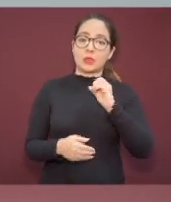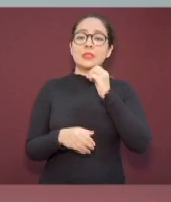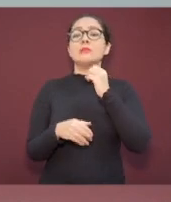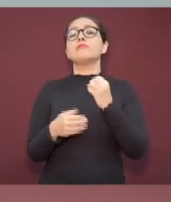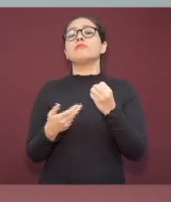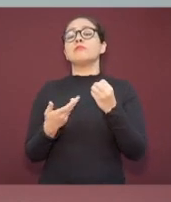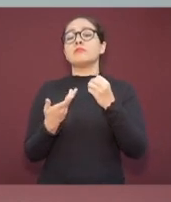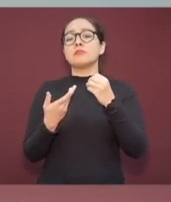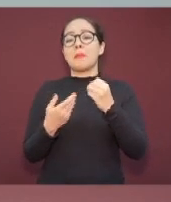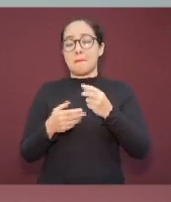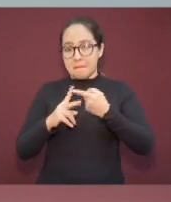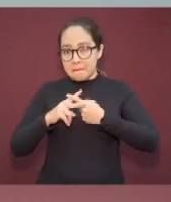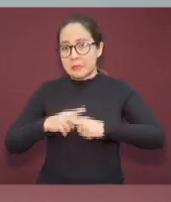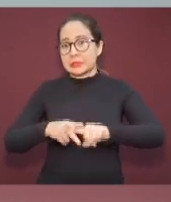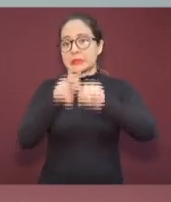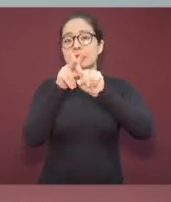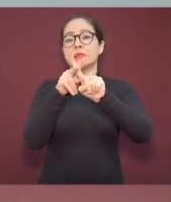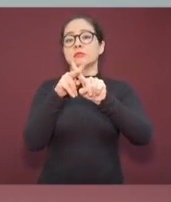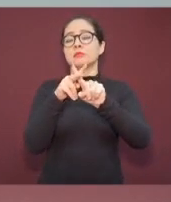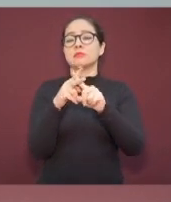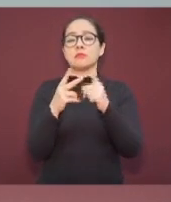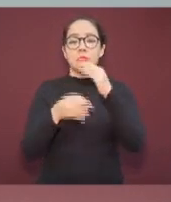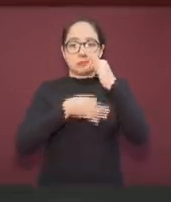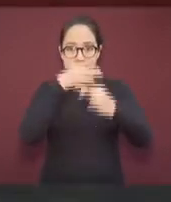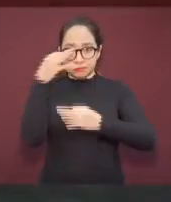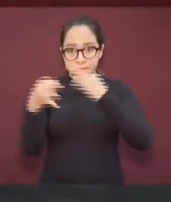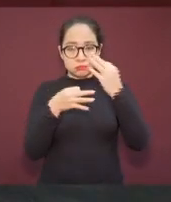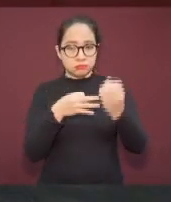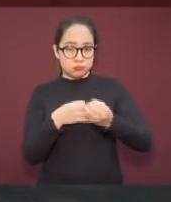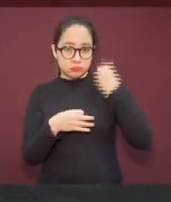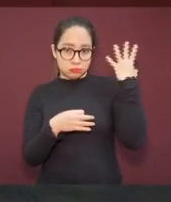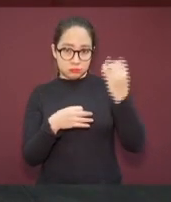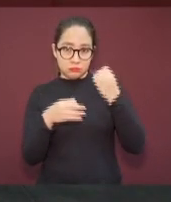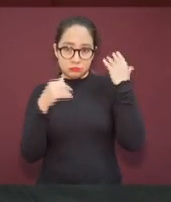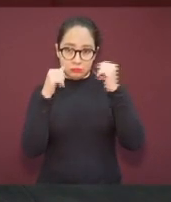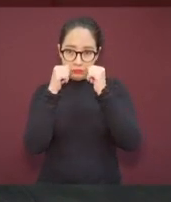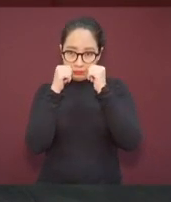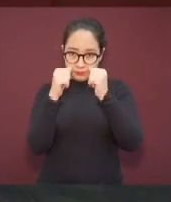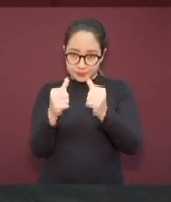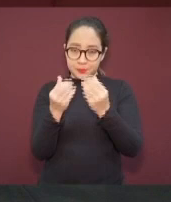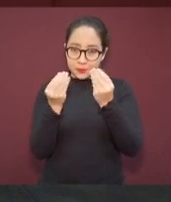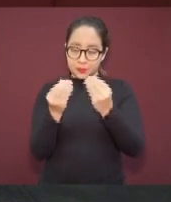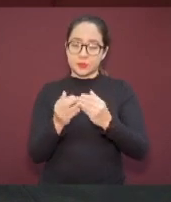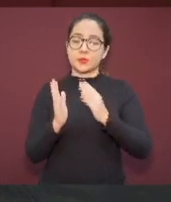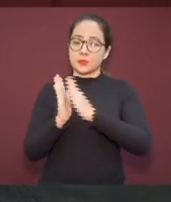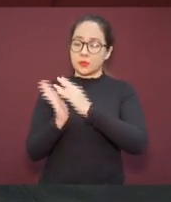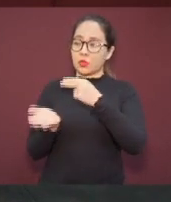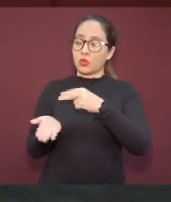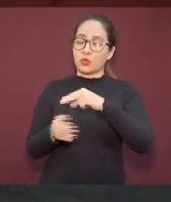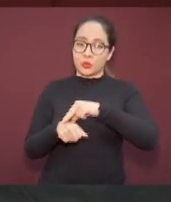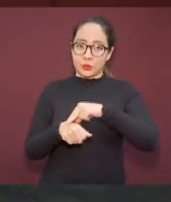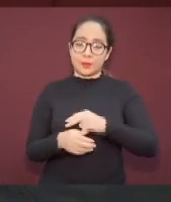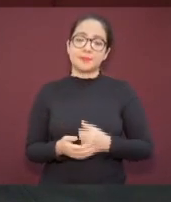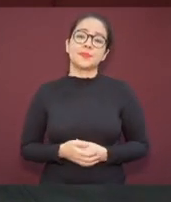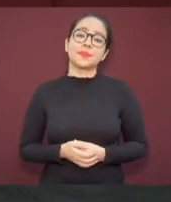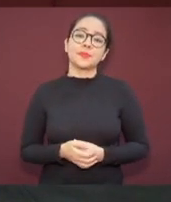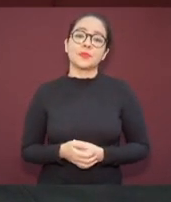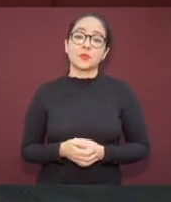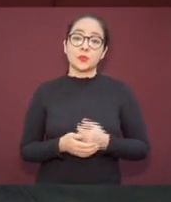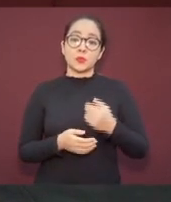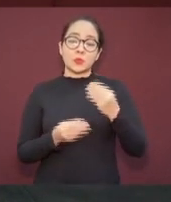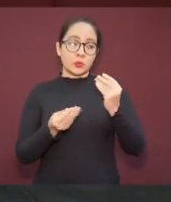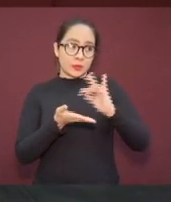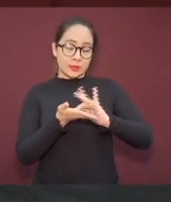dar paso a esta conferencia. Pongan mucha atención. Adelante, doctora Espejo. Muchas gracias, doctor. Buenas